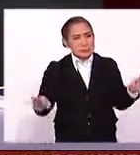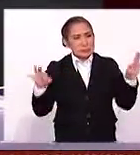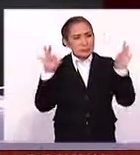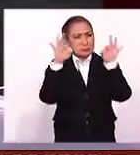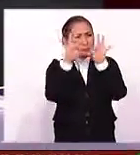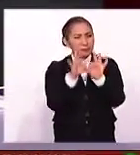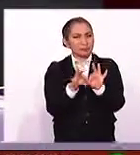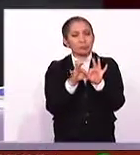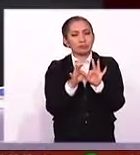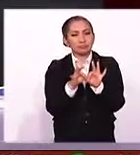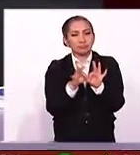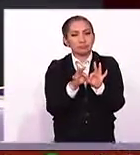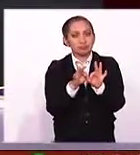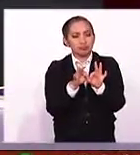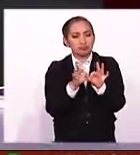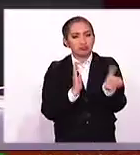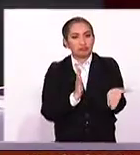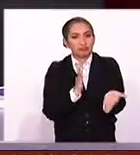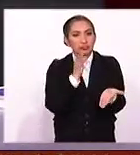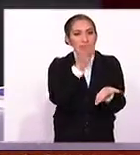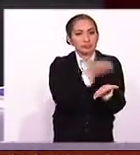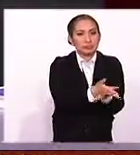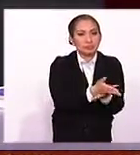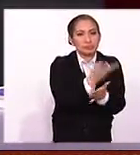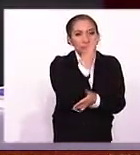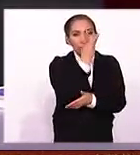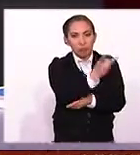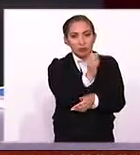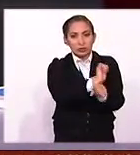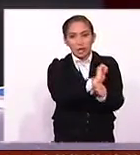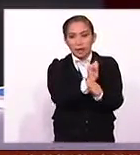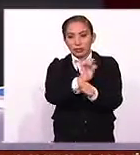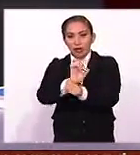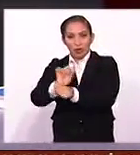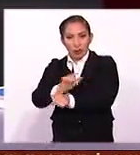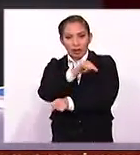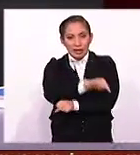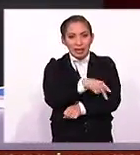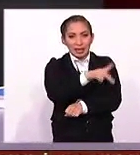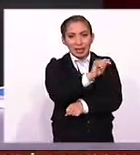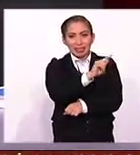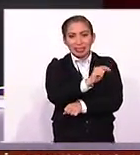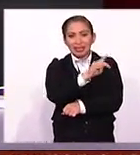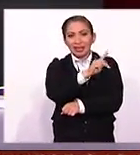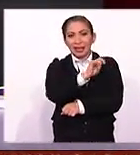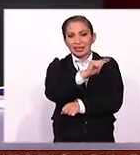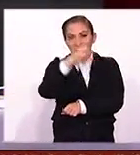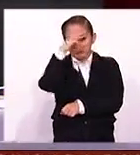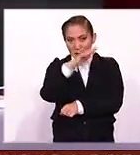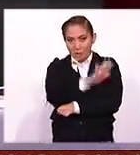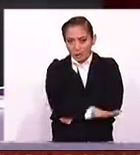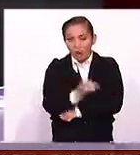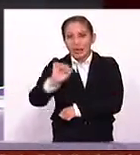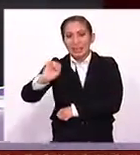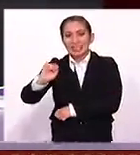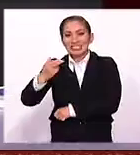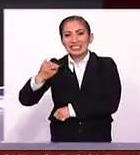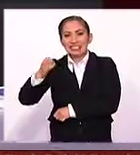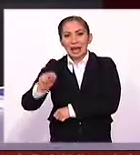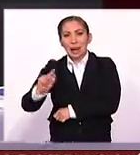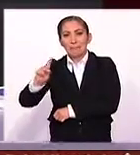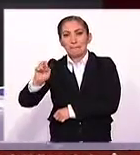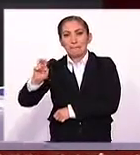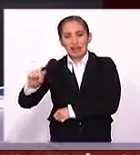intervención de dos actores, en el caso de Kate del Castillo, actriz mexicana, y de Sean Penn,